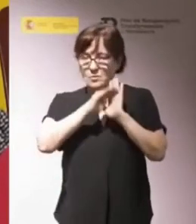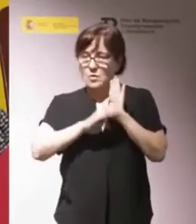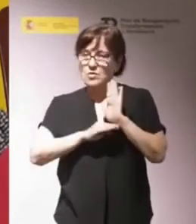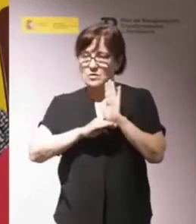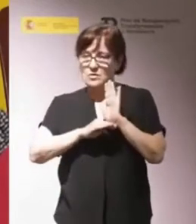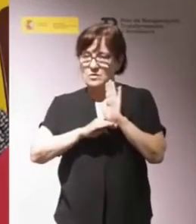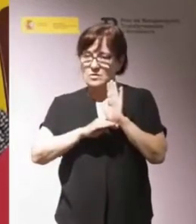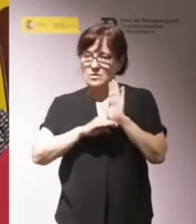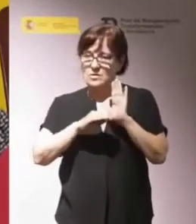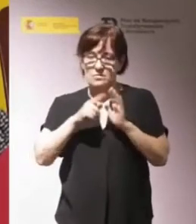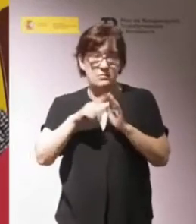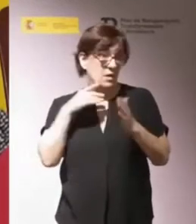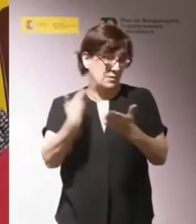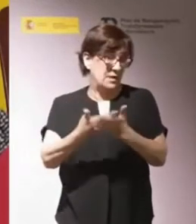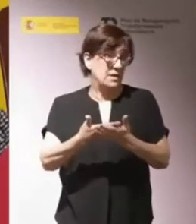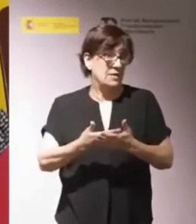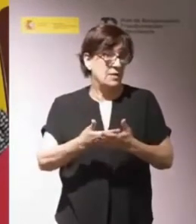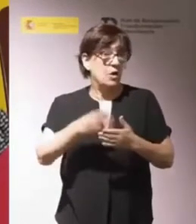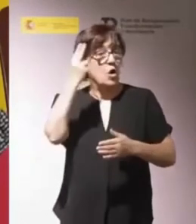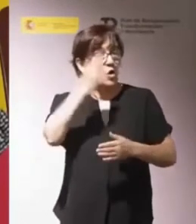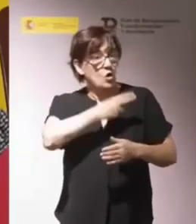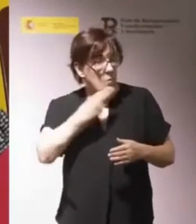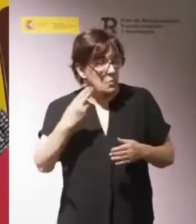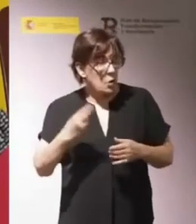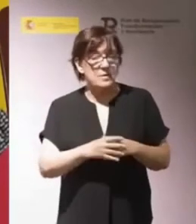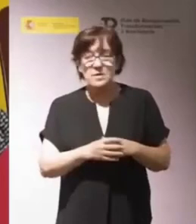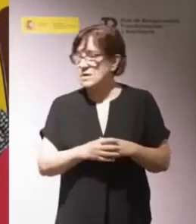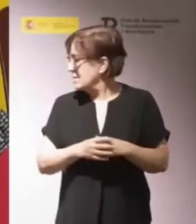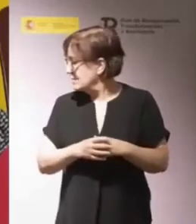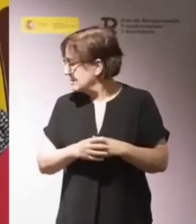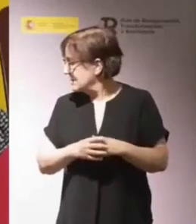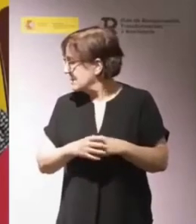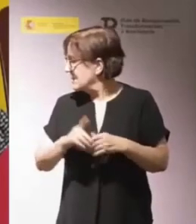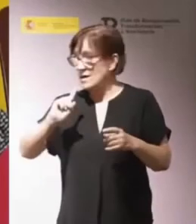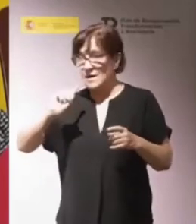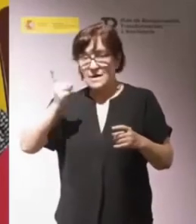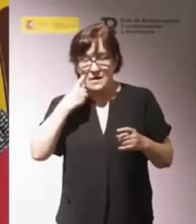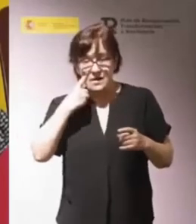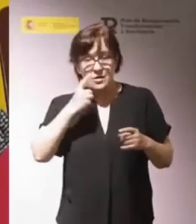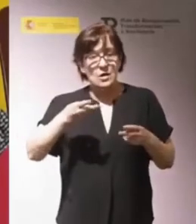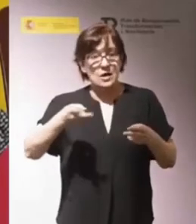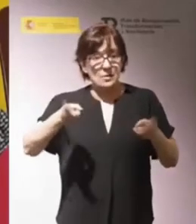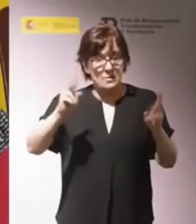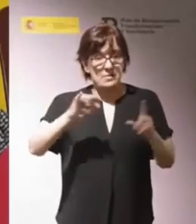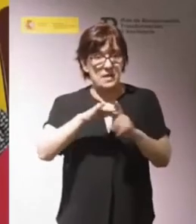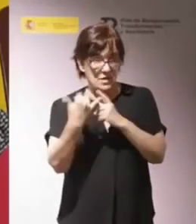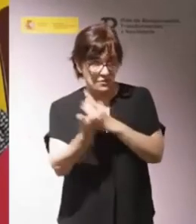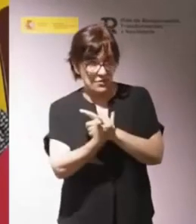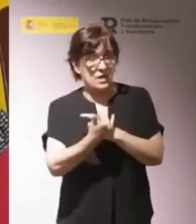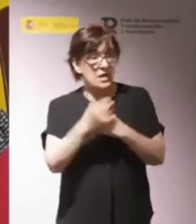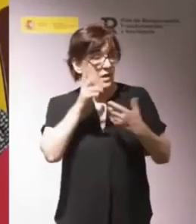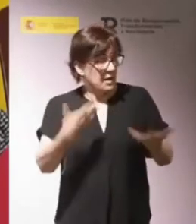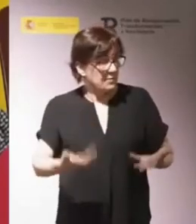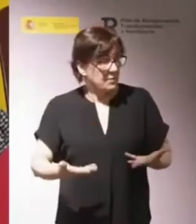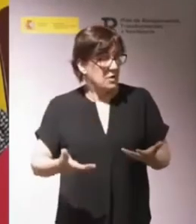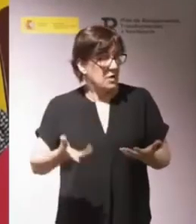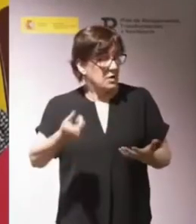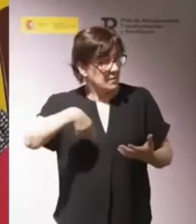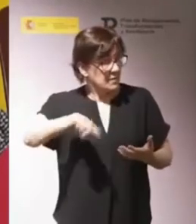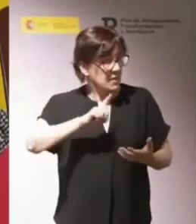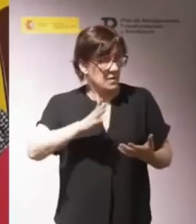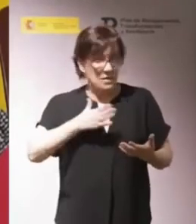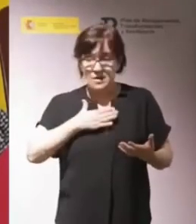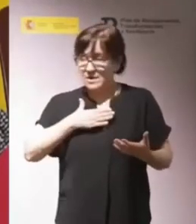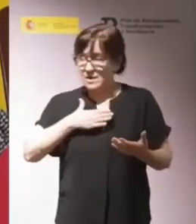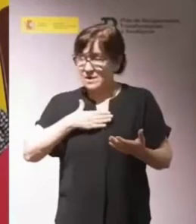que podíamos poner encima de la mesa, compromiso, diagnóstico que permita conocer la situación actual. Ahí estamos en el